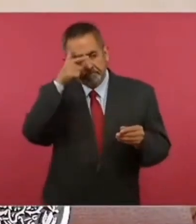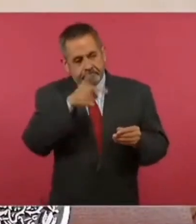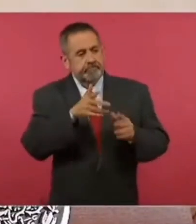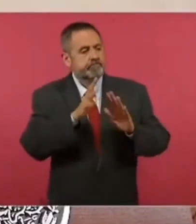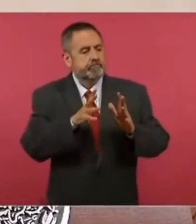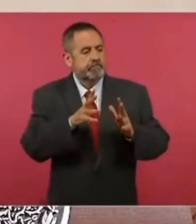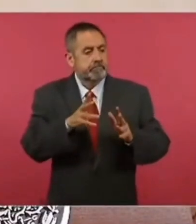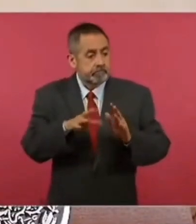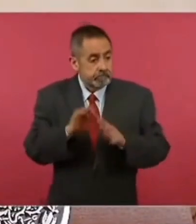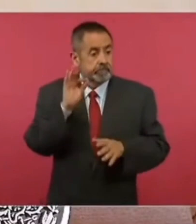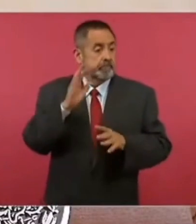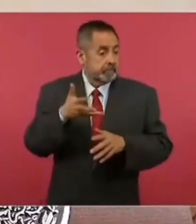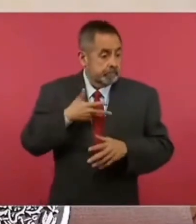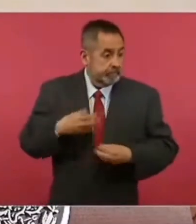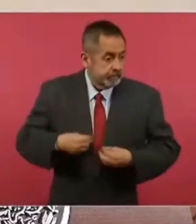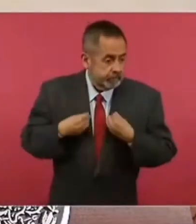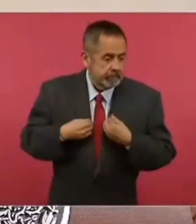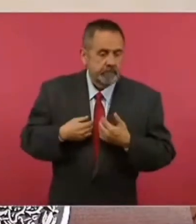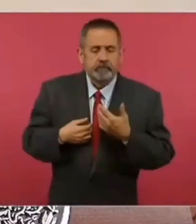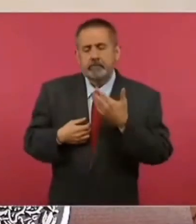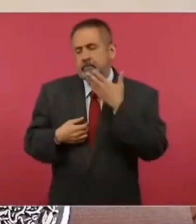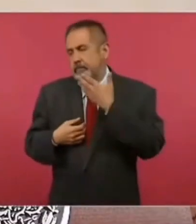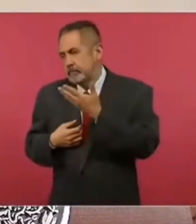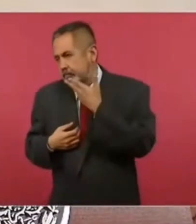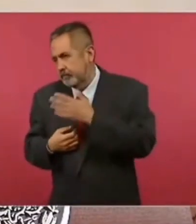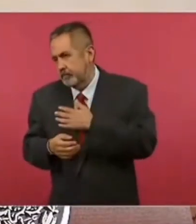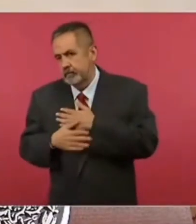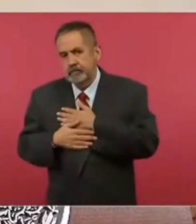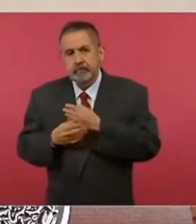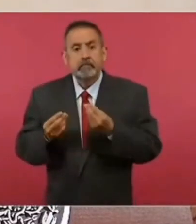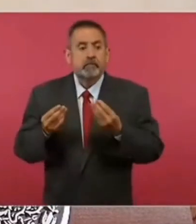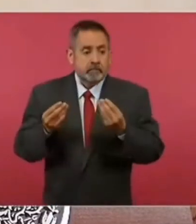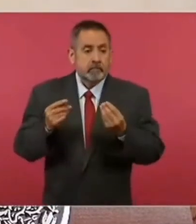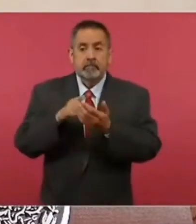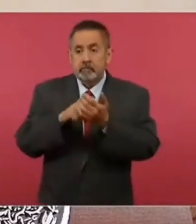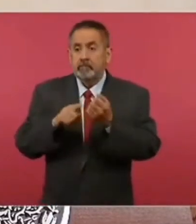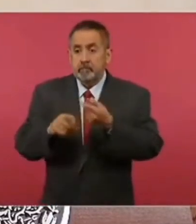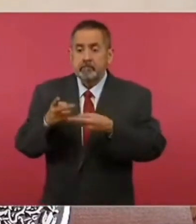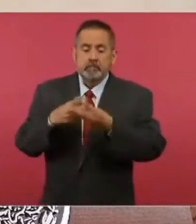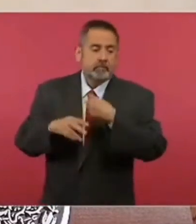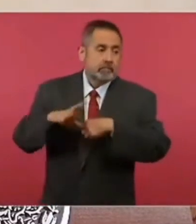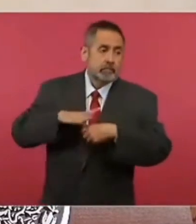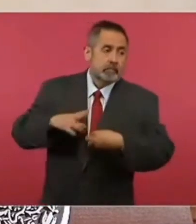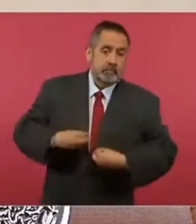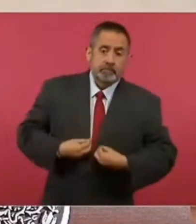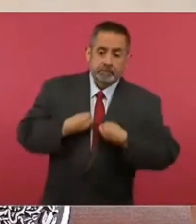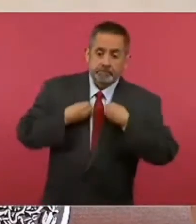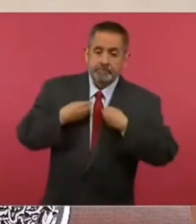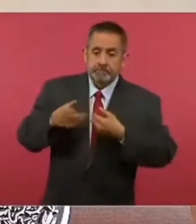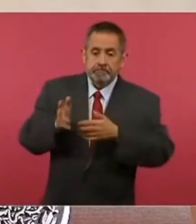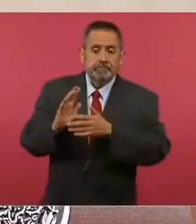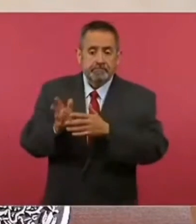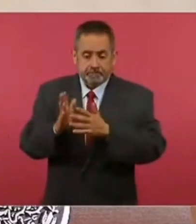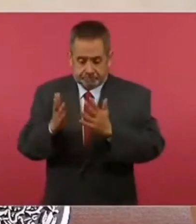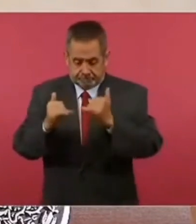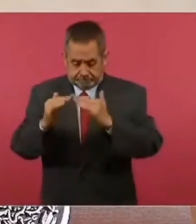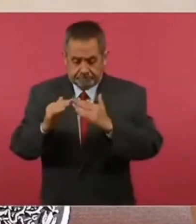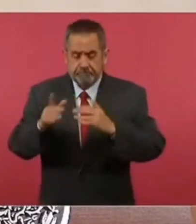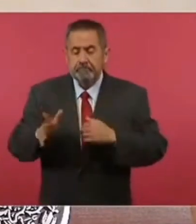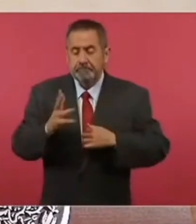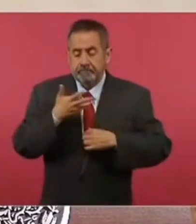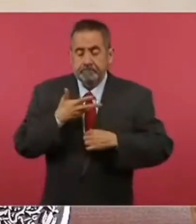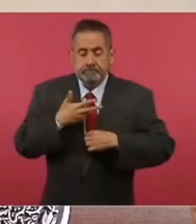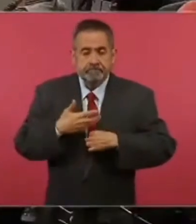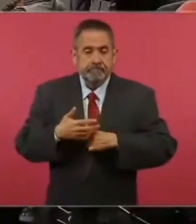en un porcentaje considerable, que es lo que queremos dar a conocer más